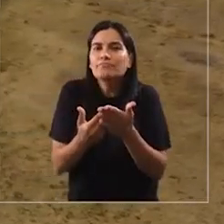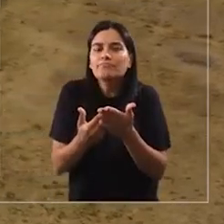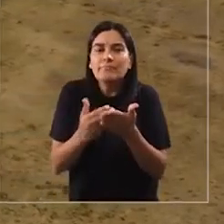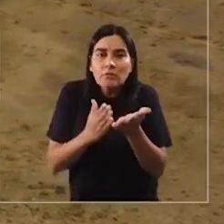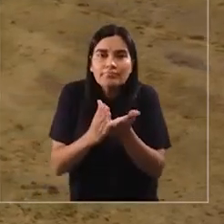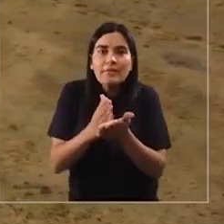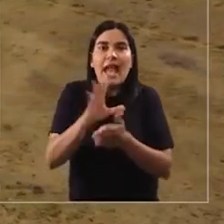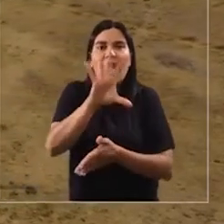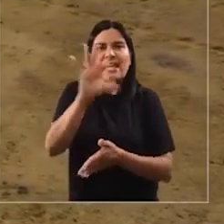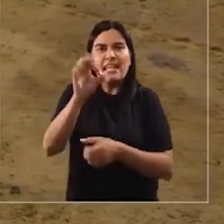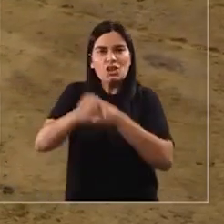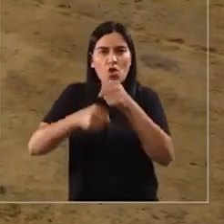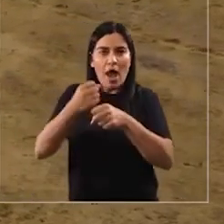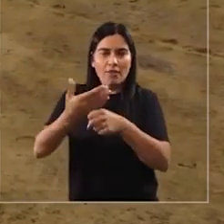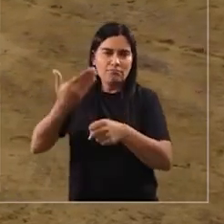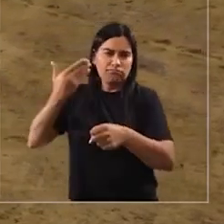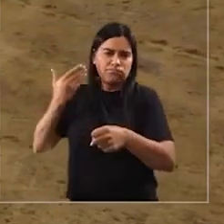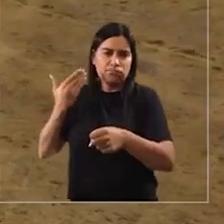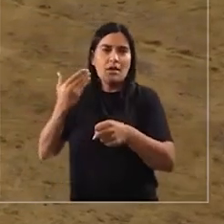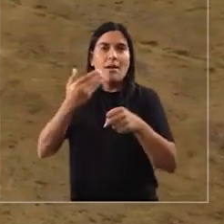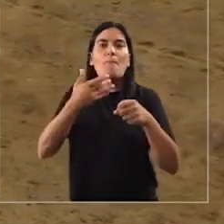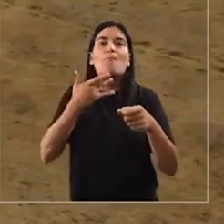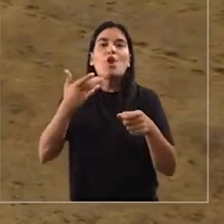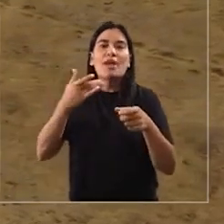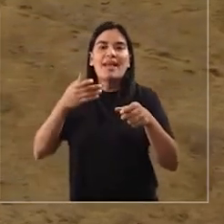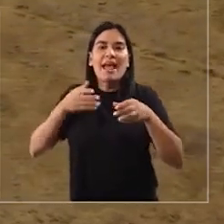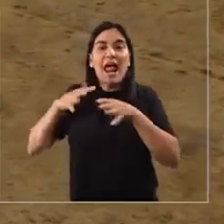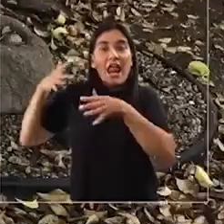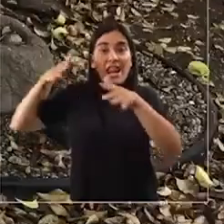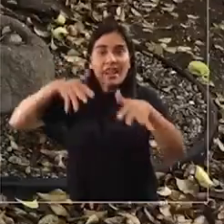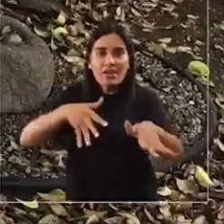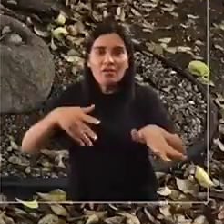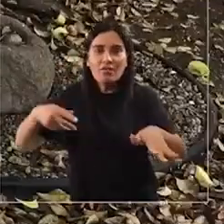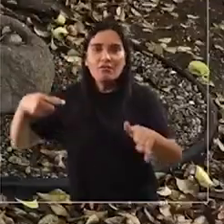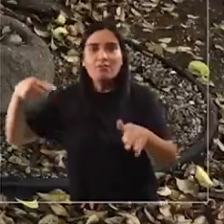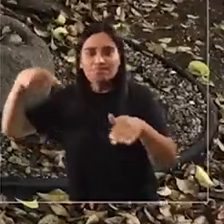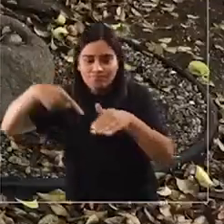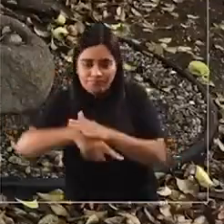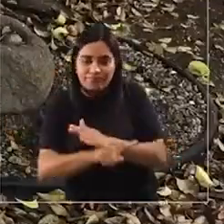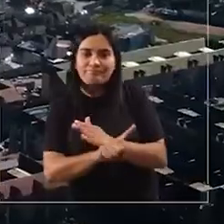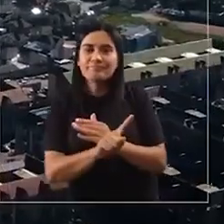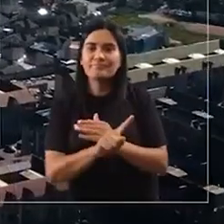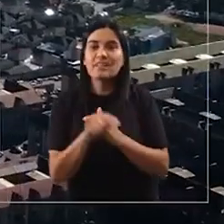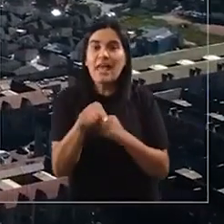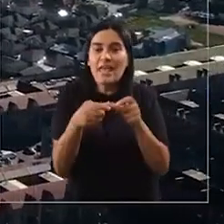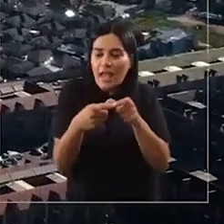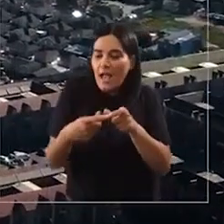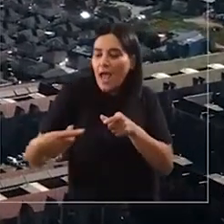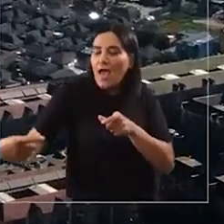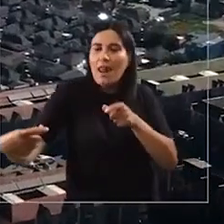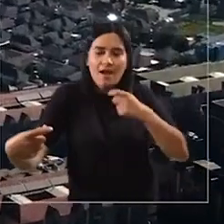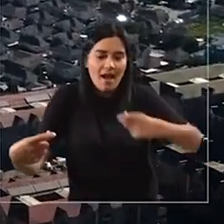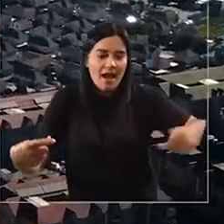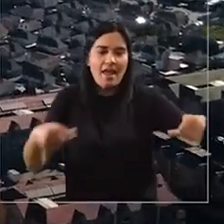Mapocho en diferentes lugares. Con la construcción de estos enormes canales, se pobló todo el sector norte de Santiago.